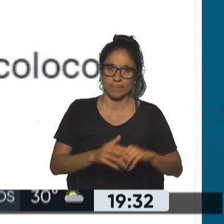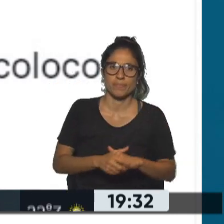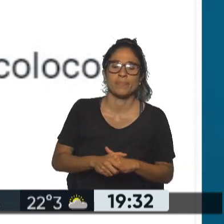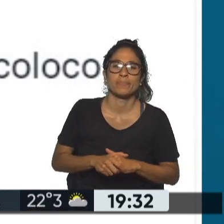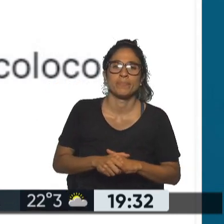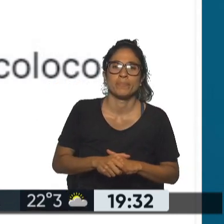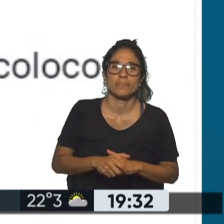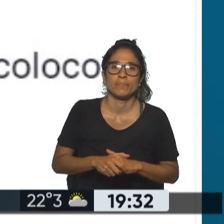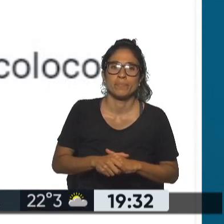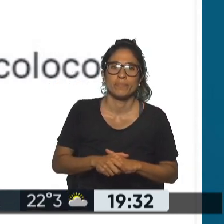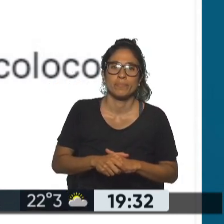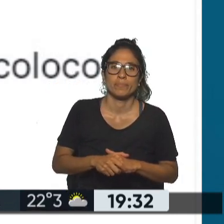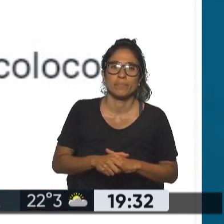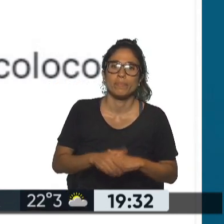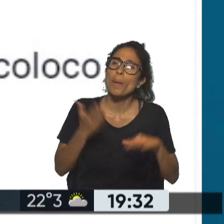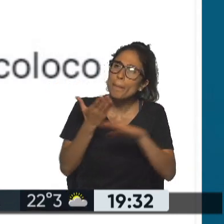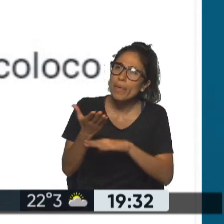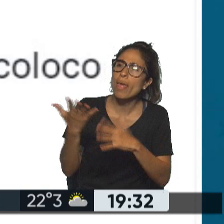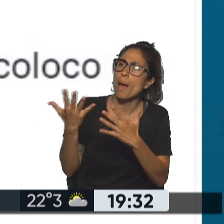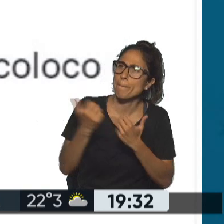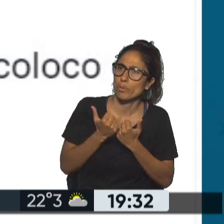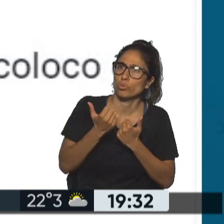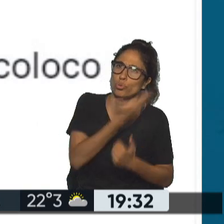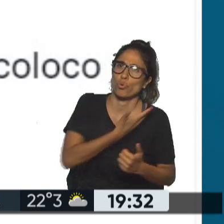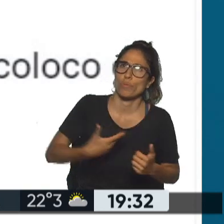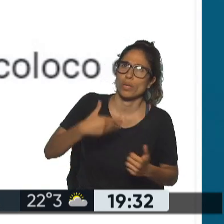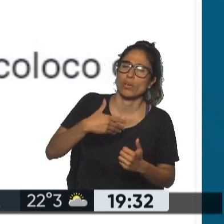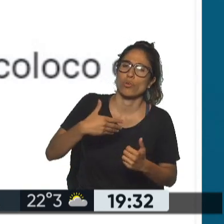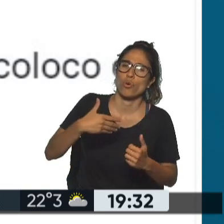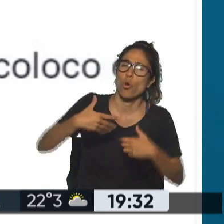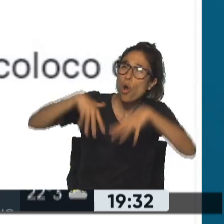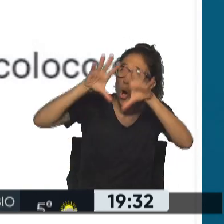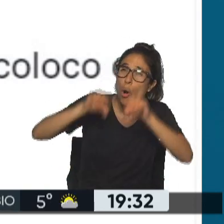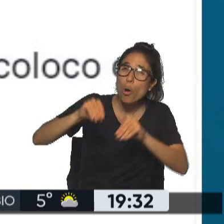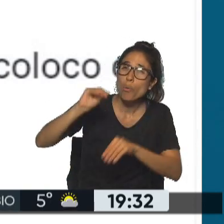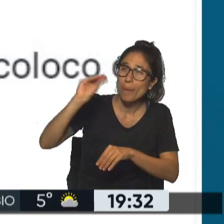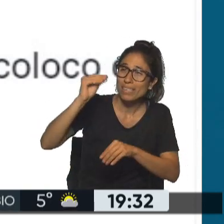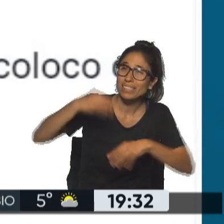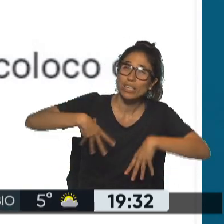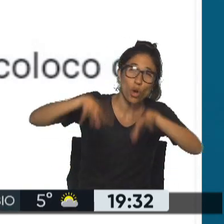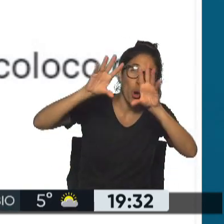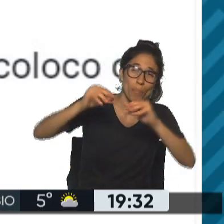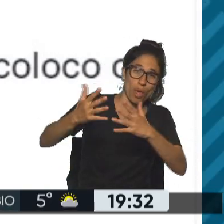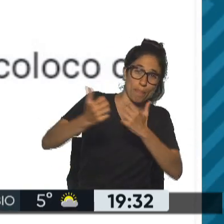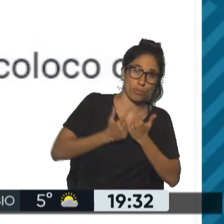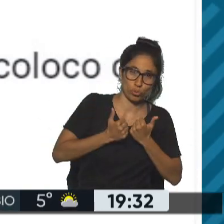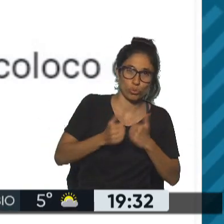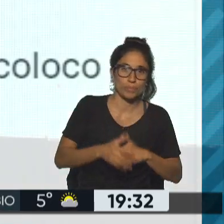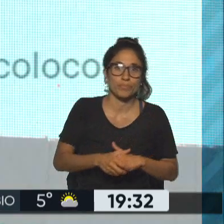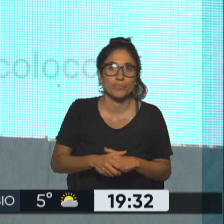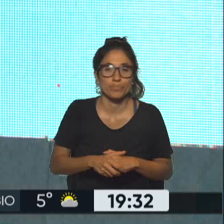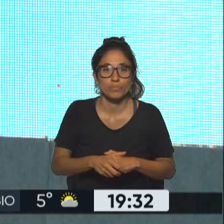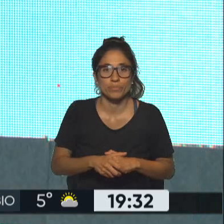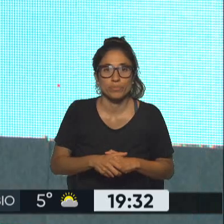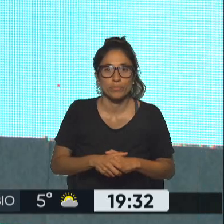federal bueno ahí lo veíamos Rocha que es el gobernador de Brasilia aliado de Bolsonaro a ver fue es el